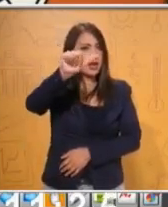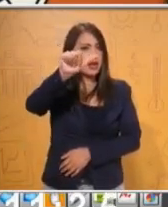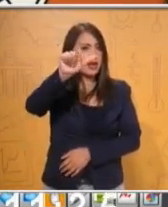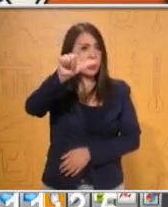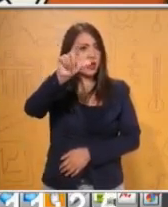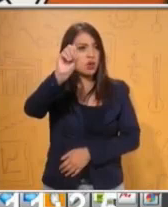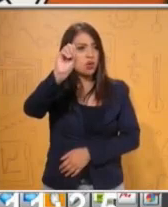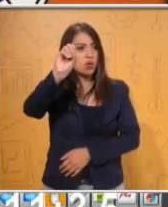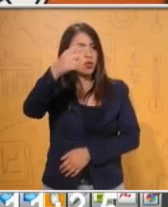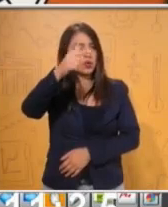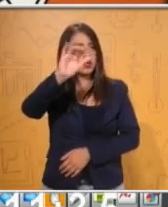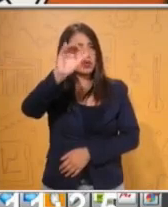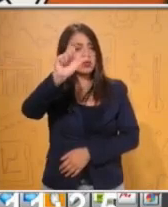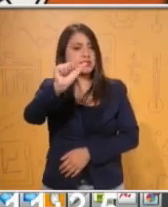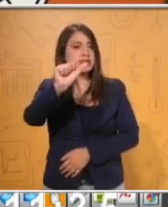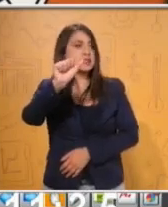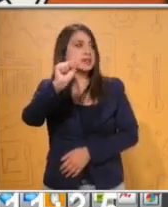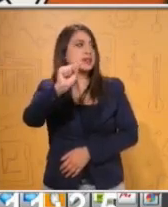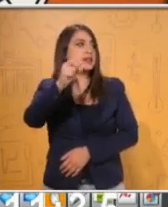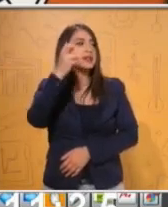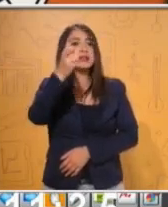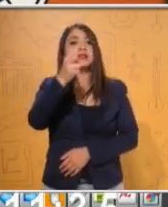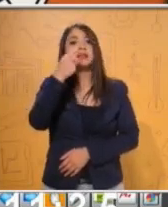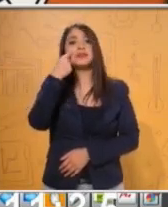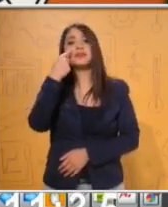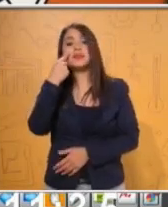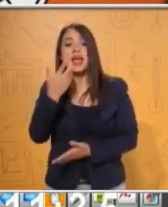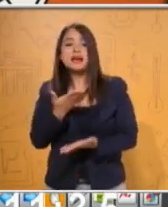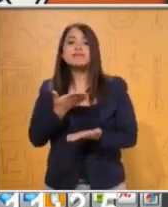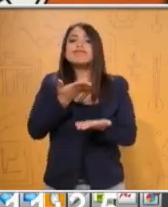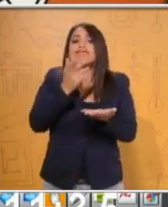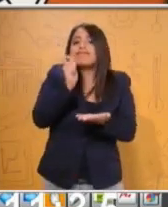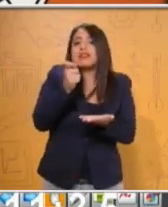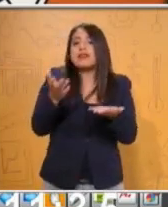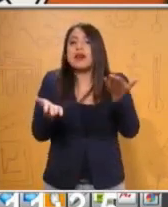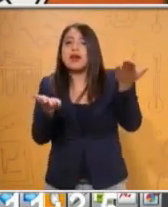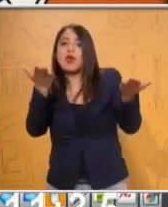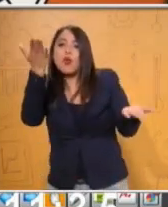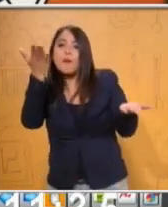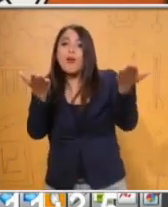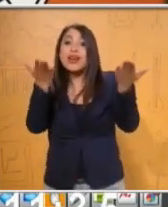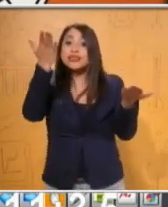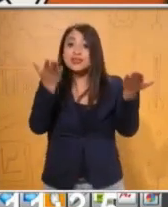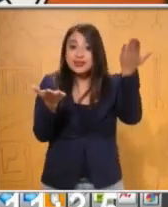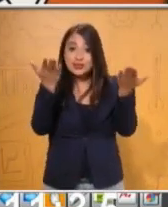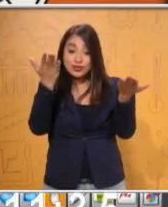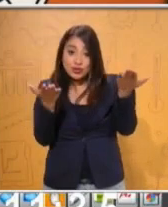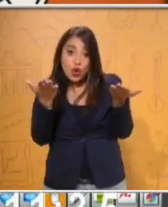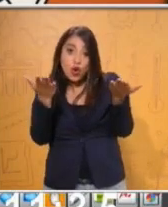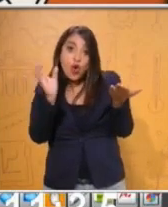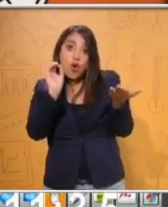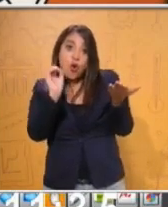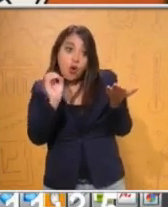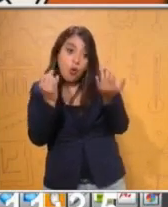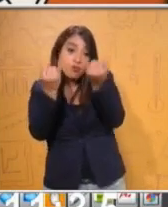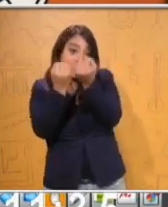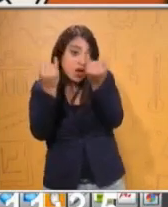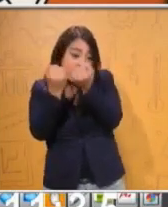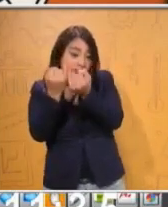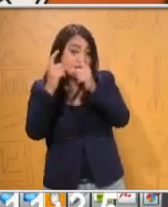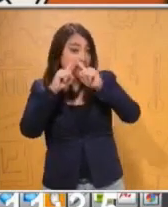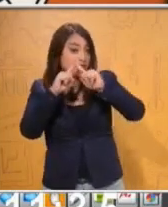analogías son aquellas que hacen una comparación de semejanzas o similitudes entre cosas diferentes. ¿Les puede dar un ejemplo, maestro?